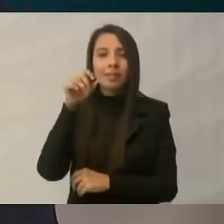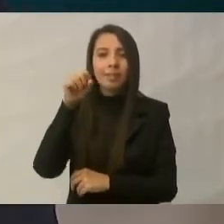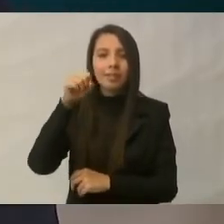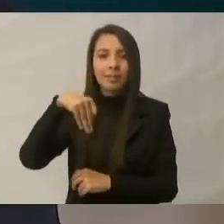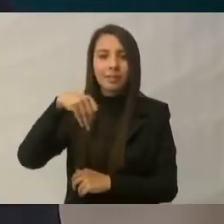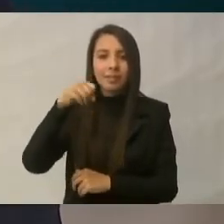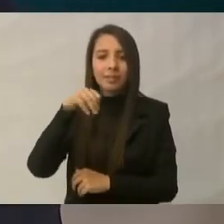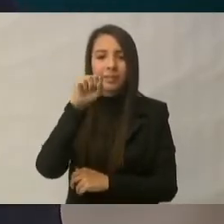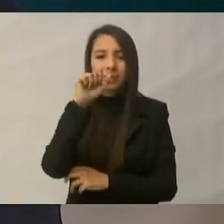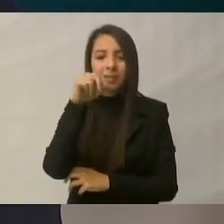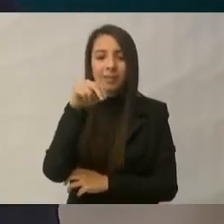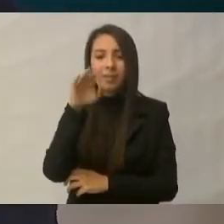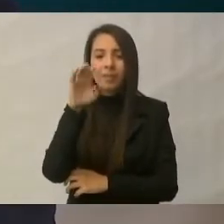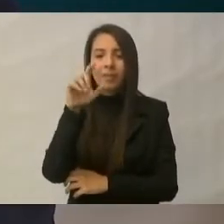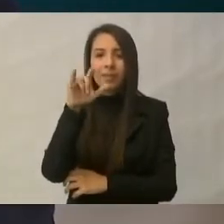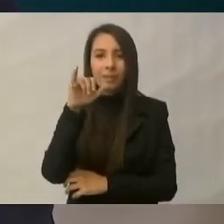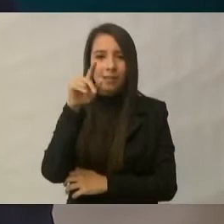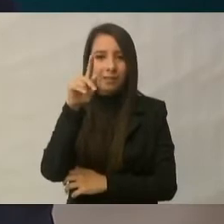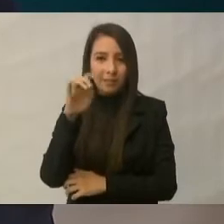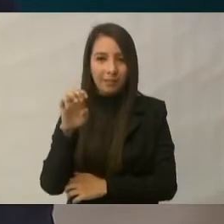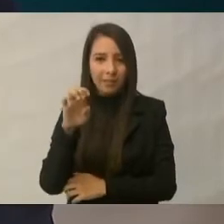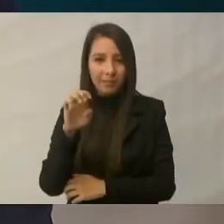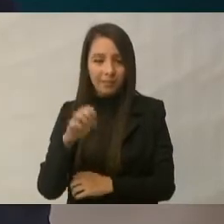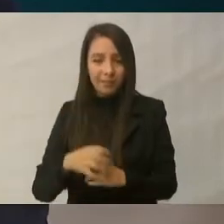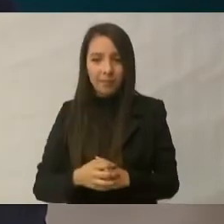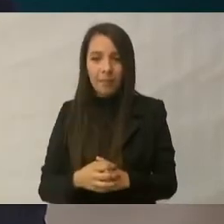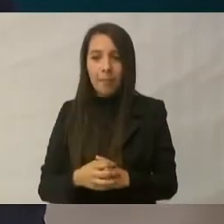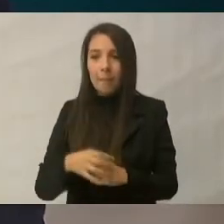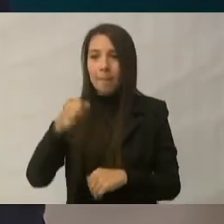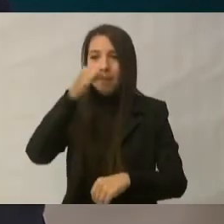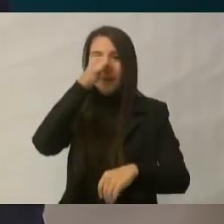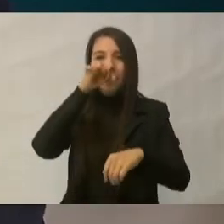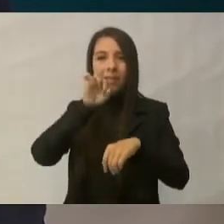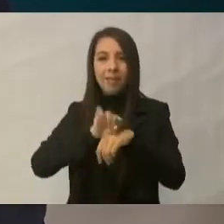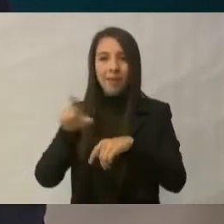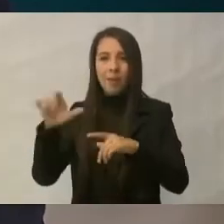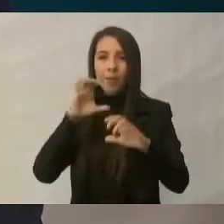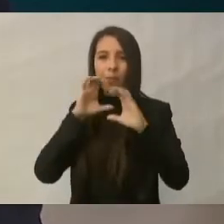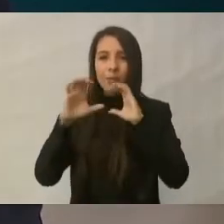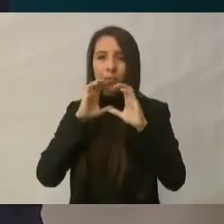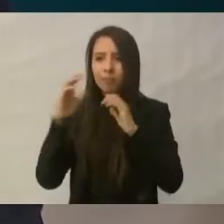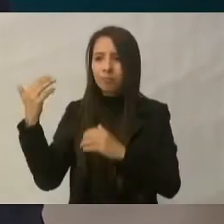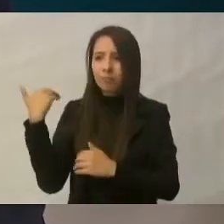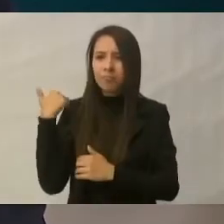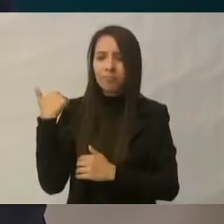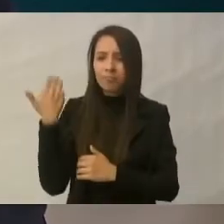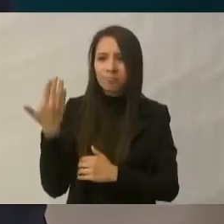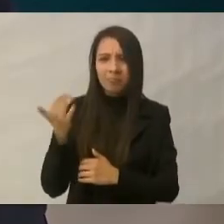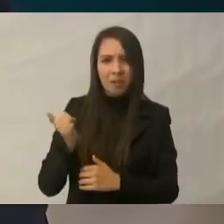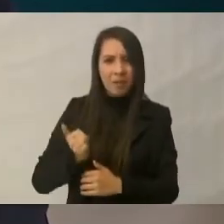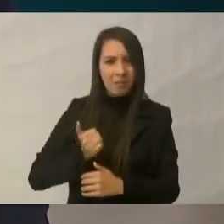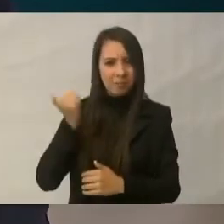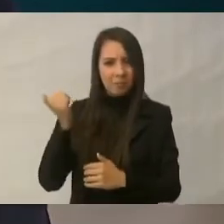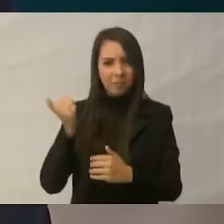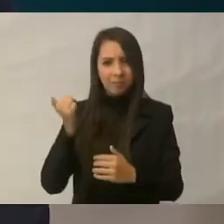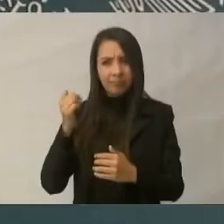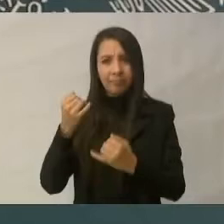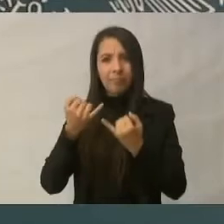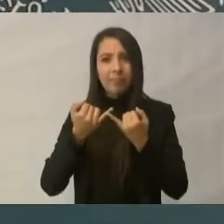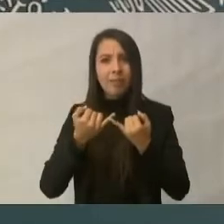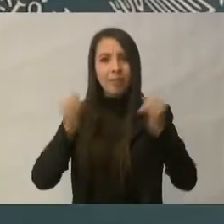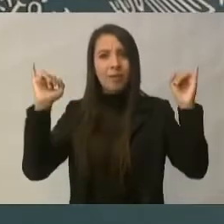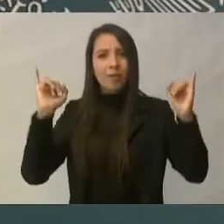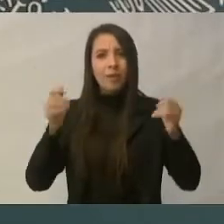proponía el Secretario de Comunicaciones que inauguráramos un camino que se